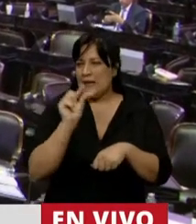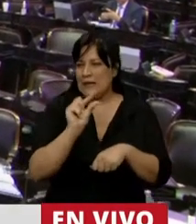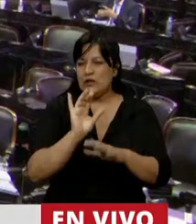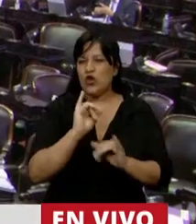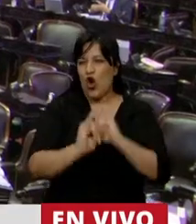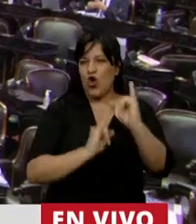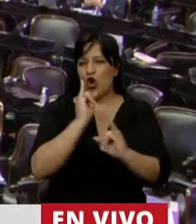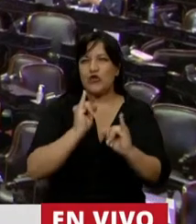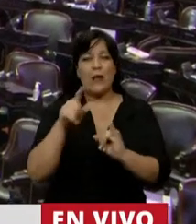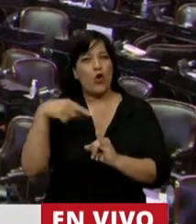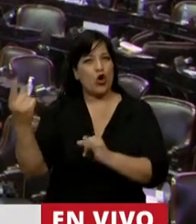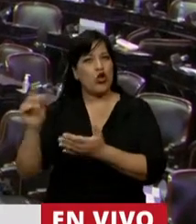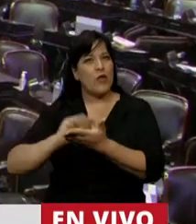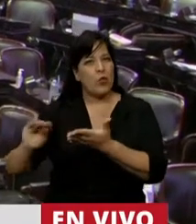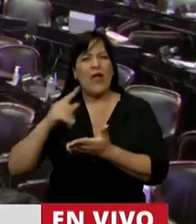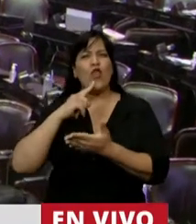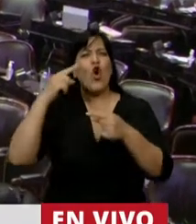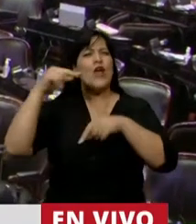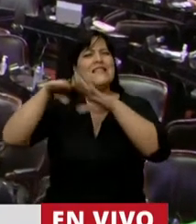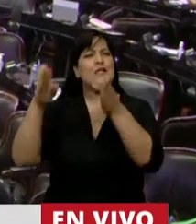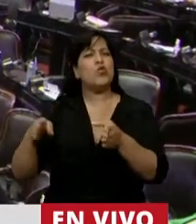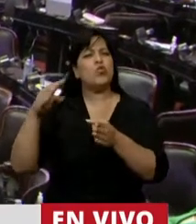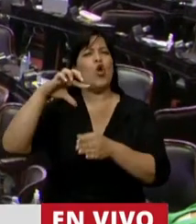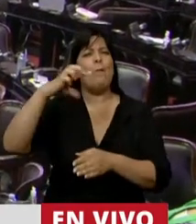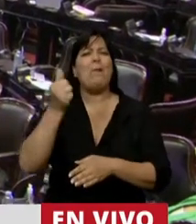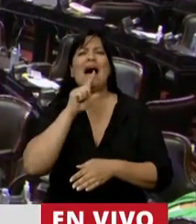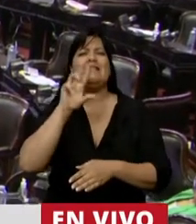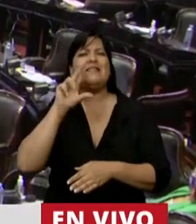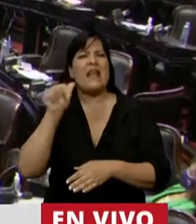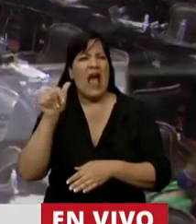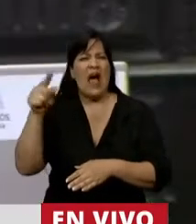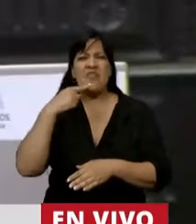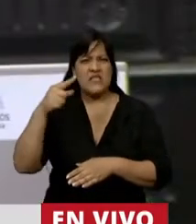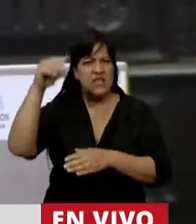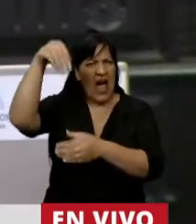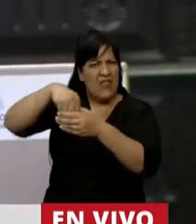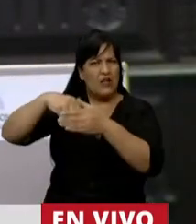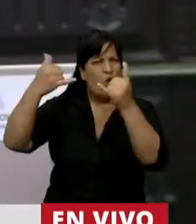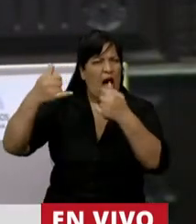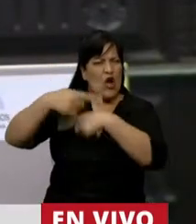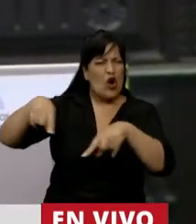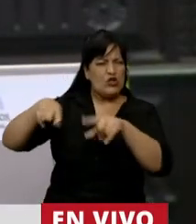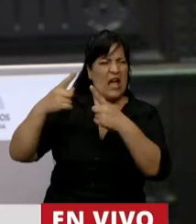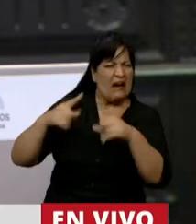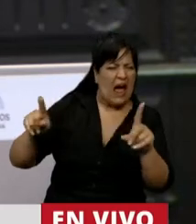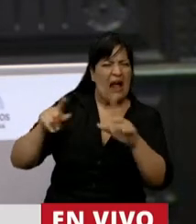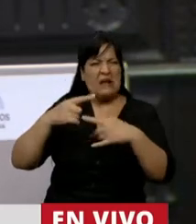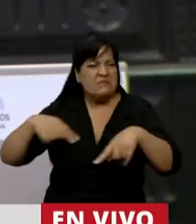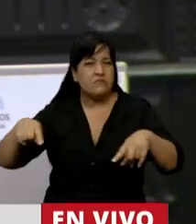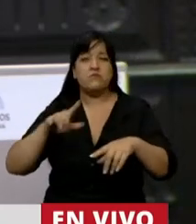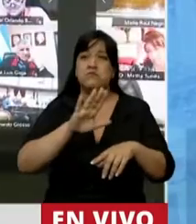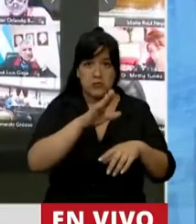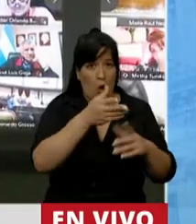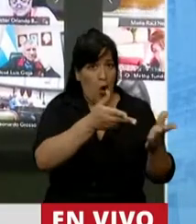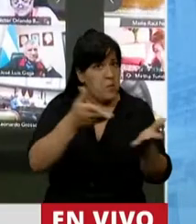que comentó que el Instituto Patria era un lugar donde ocurrían cosas espurias. Lo invito especialmente a través